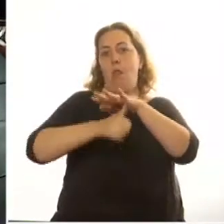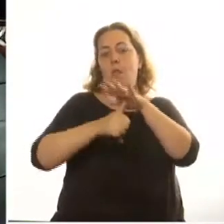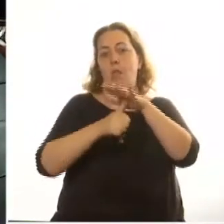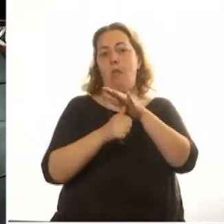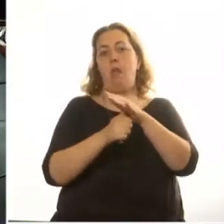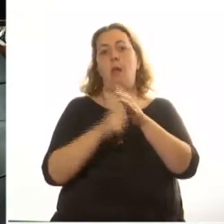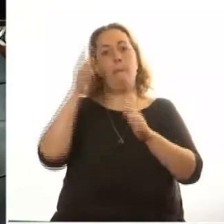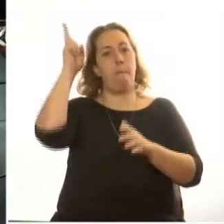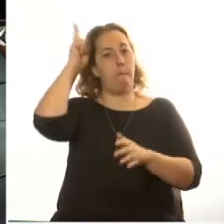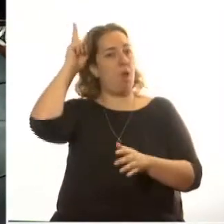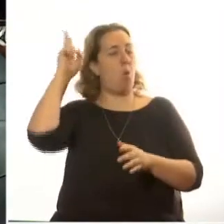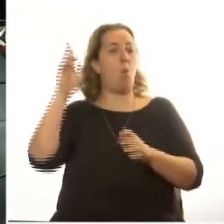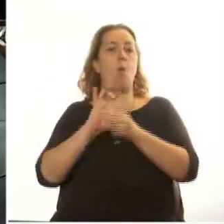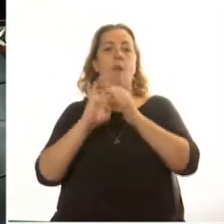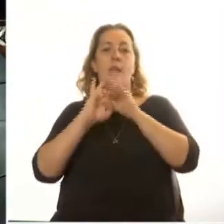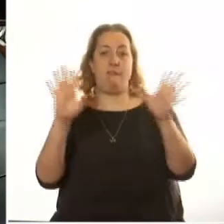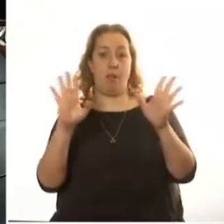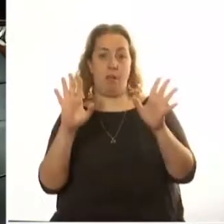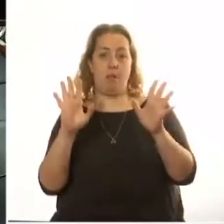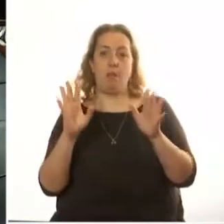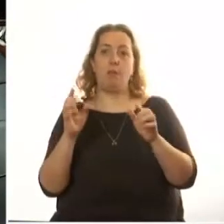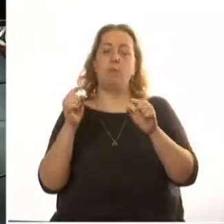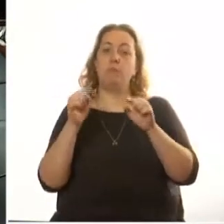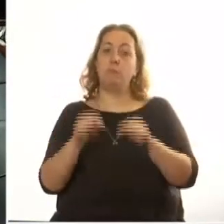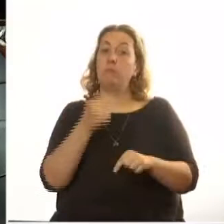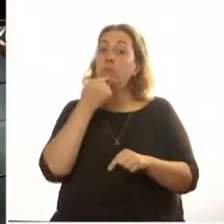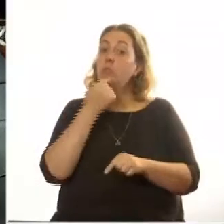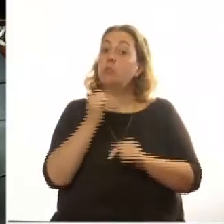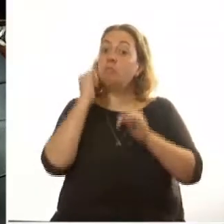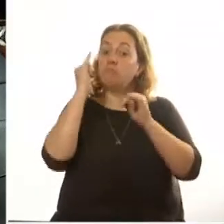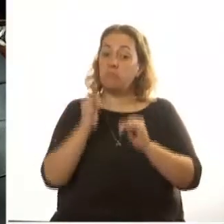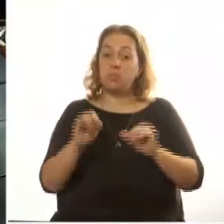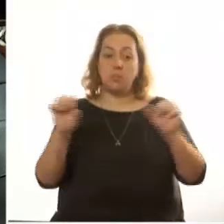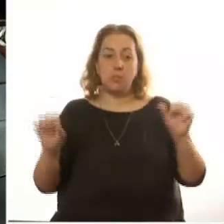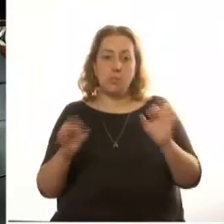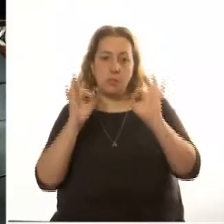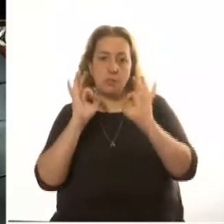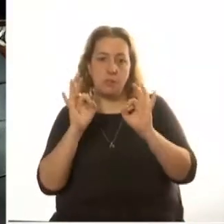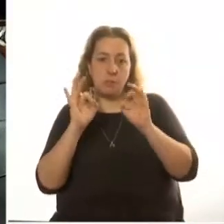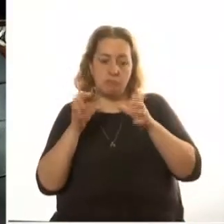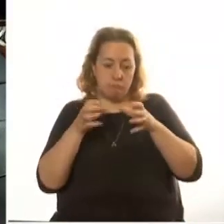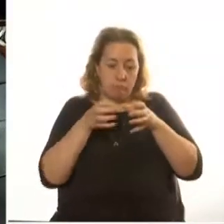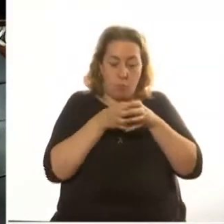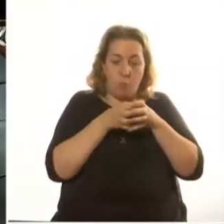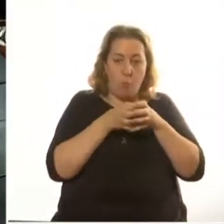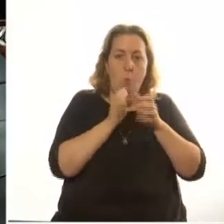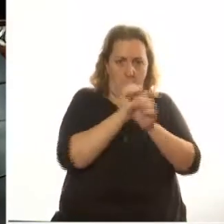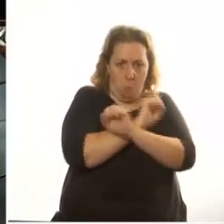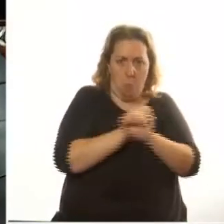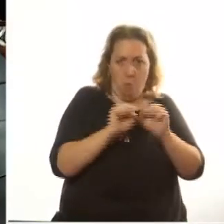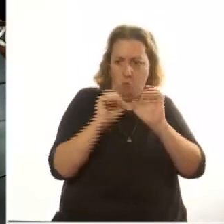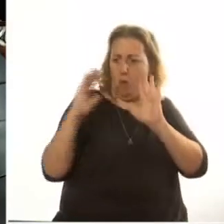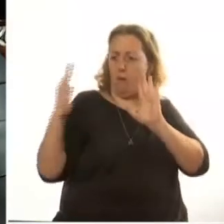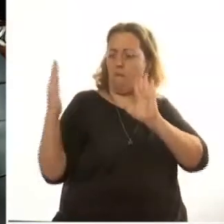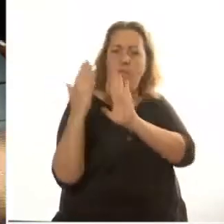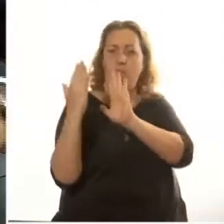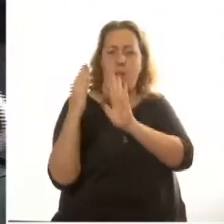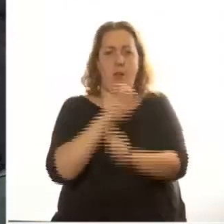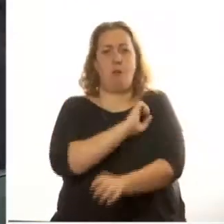si se articulaba bien la unidad, se podía enfrentar a los poderes judío-peruanos.